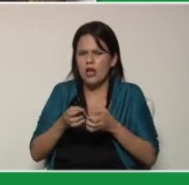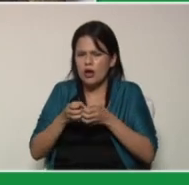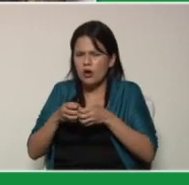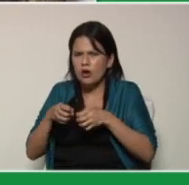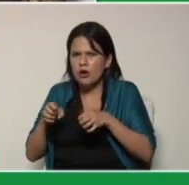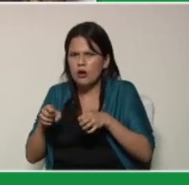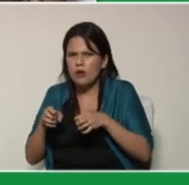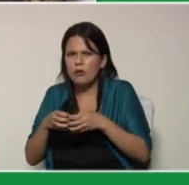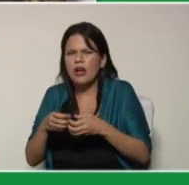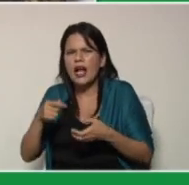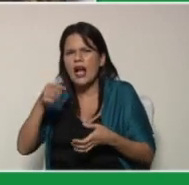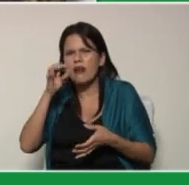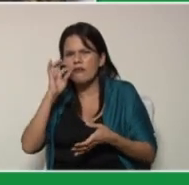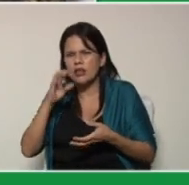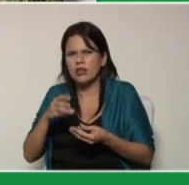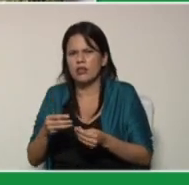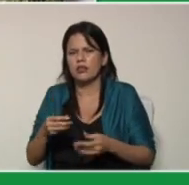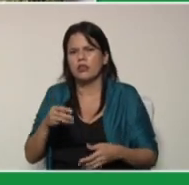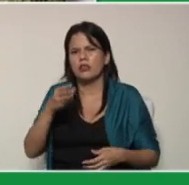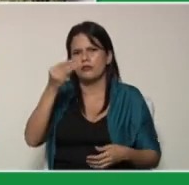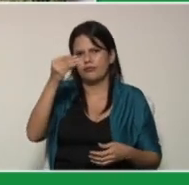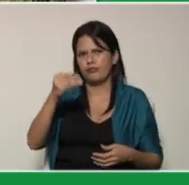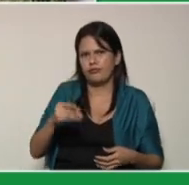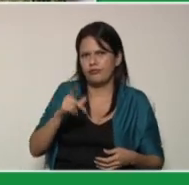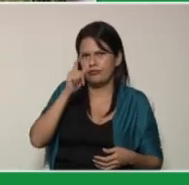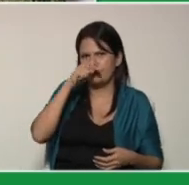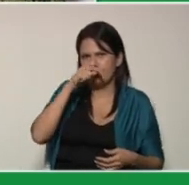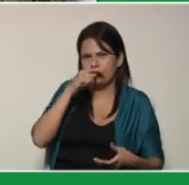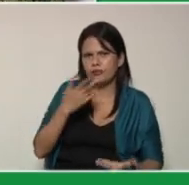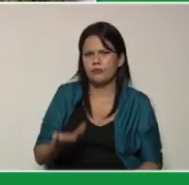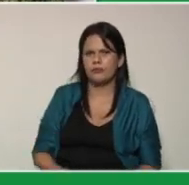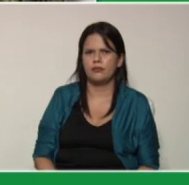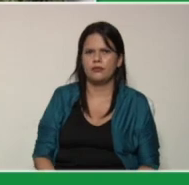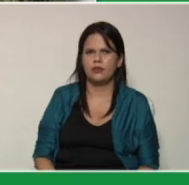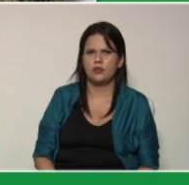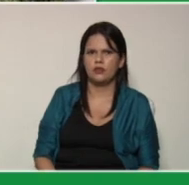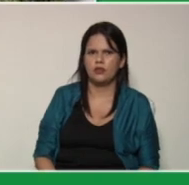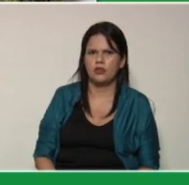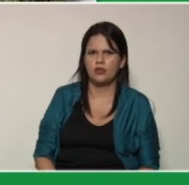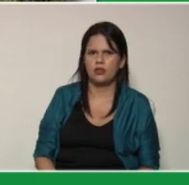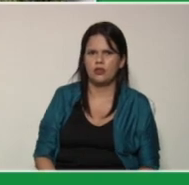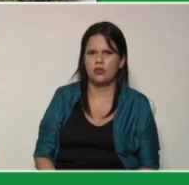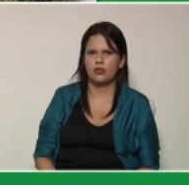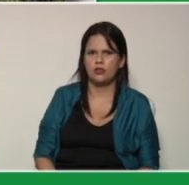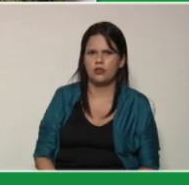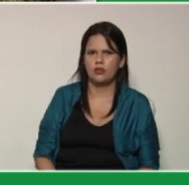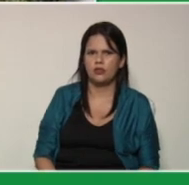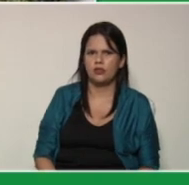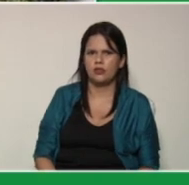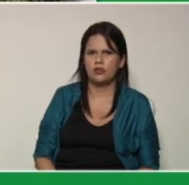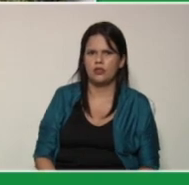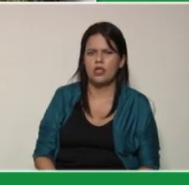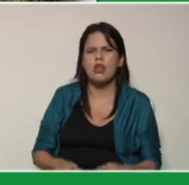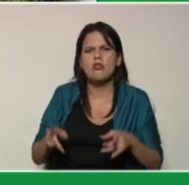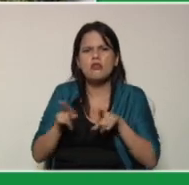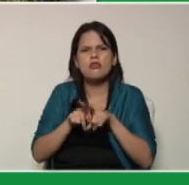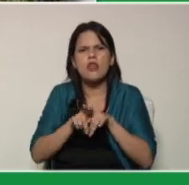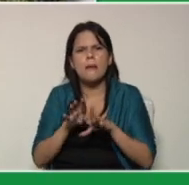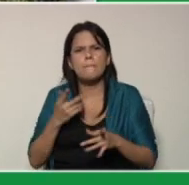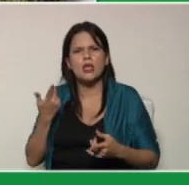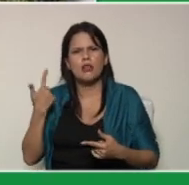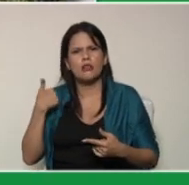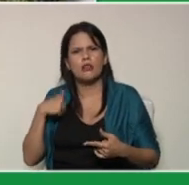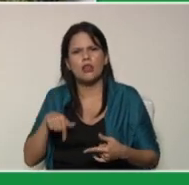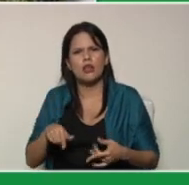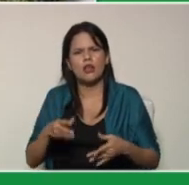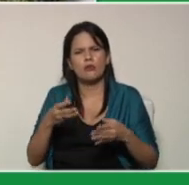pulpa de café el estierco o la gallinaza y pasto o monte también tenemos el